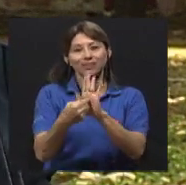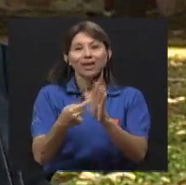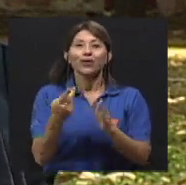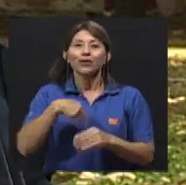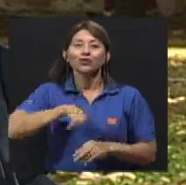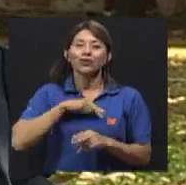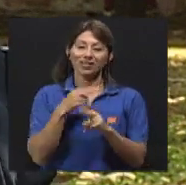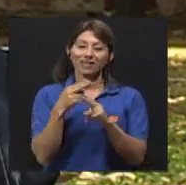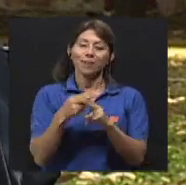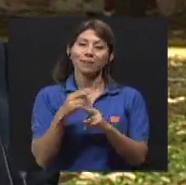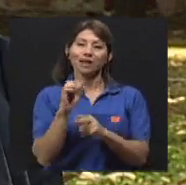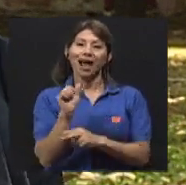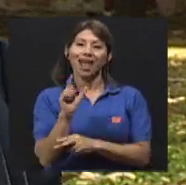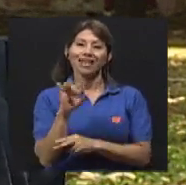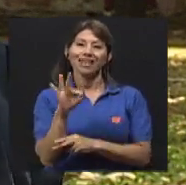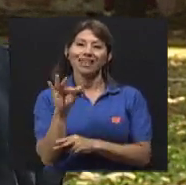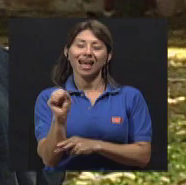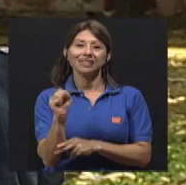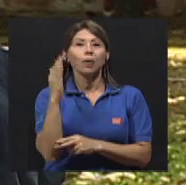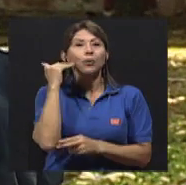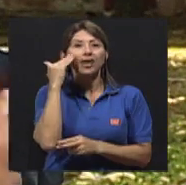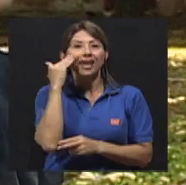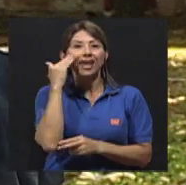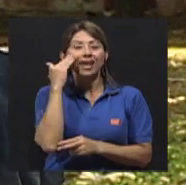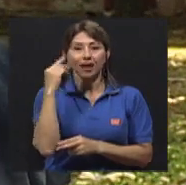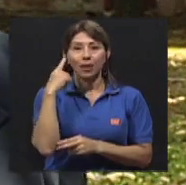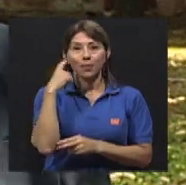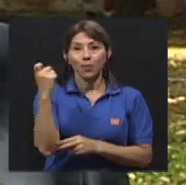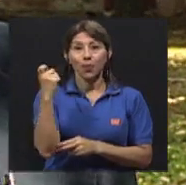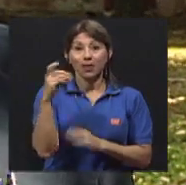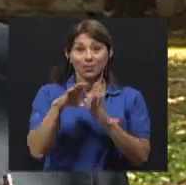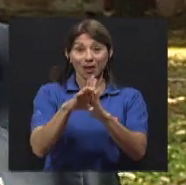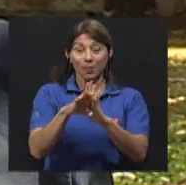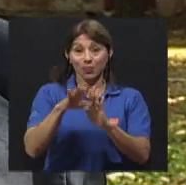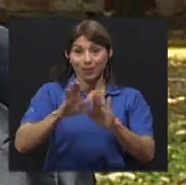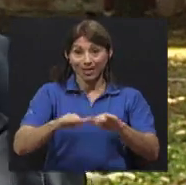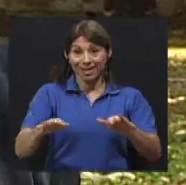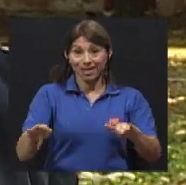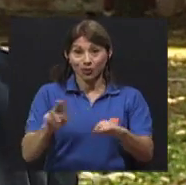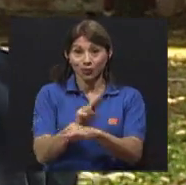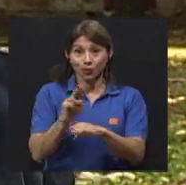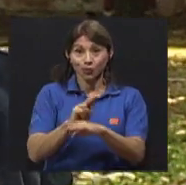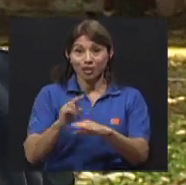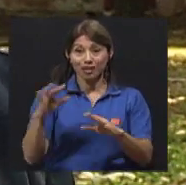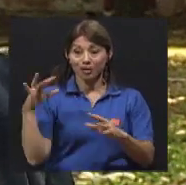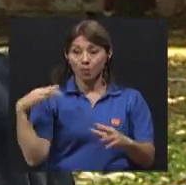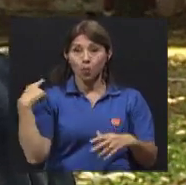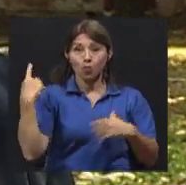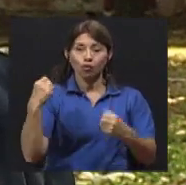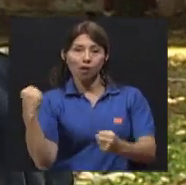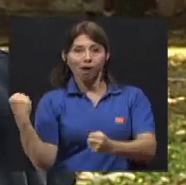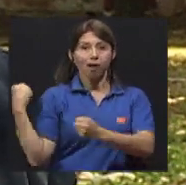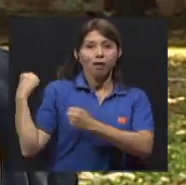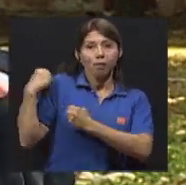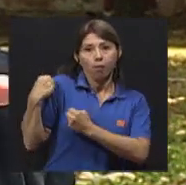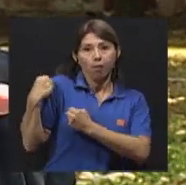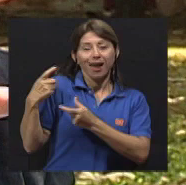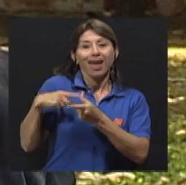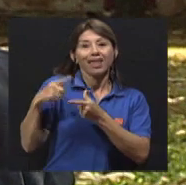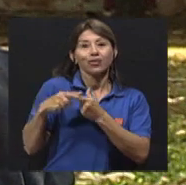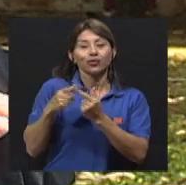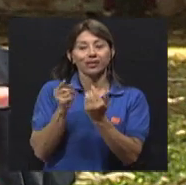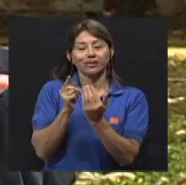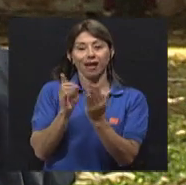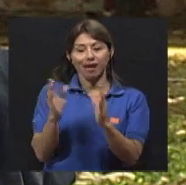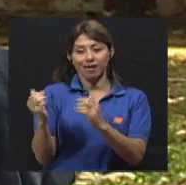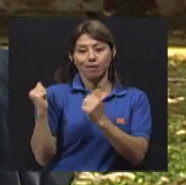le llamamos alita porque se dobla acá, es un dispositivo reflectivo que se pega atrás en la tirita del salveque de los niños, para que los vehículos iluminen,